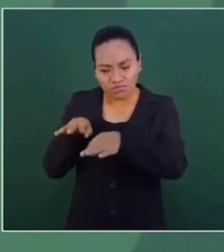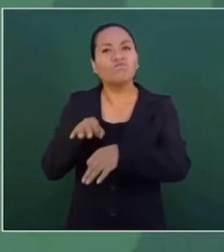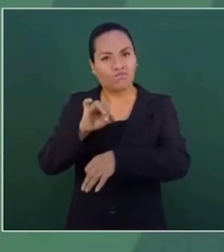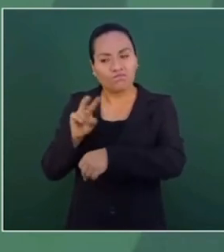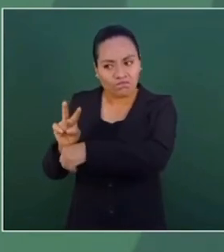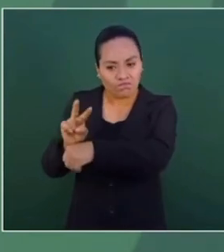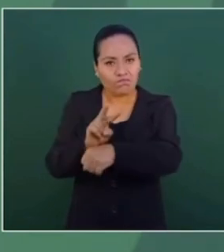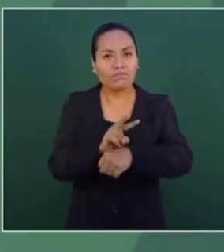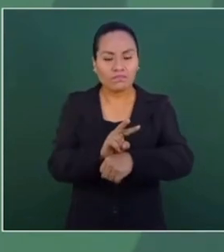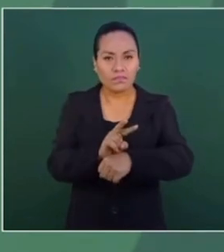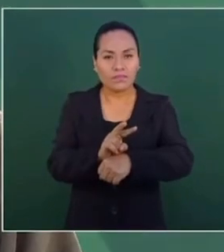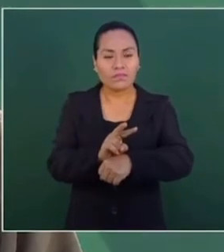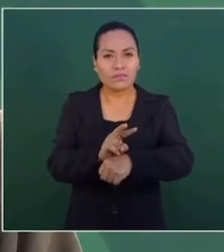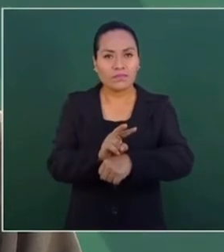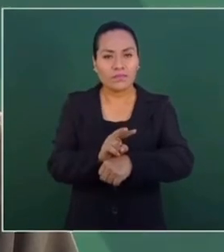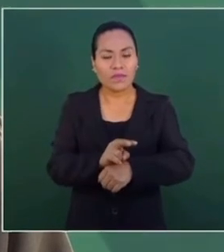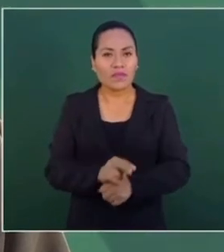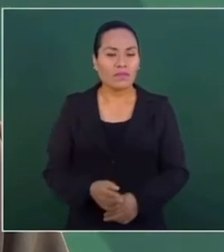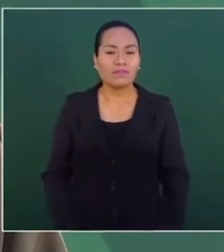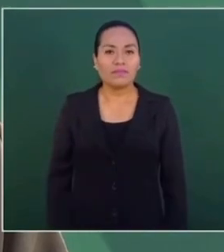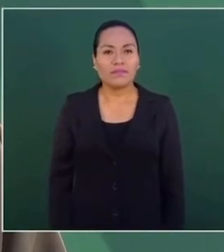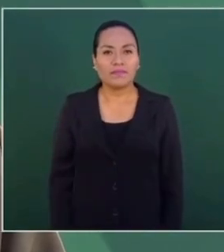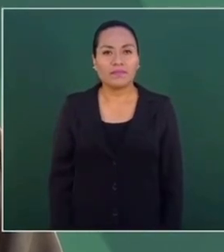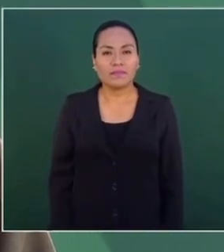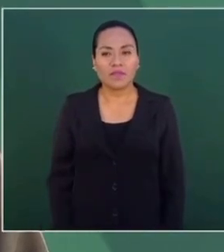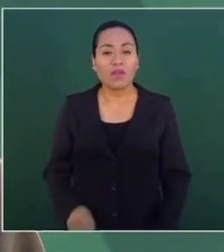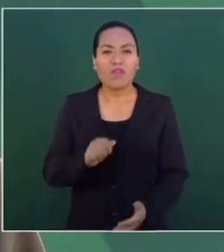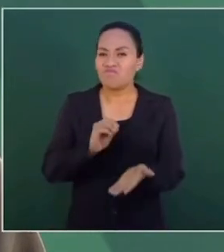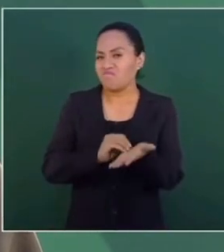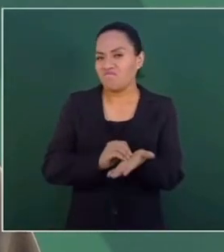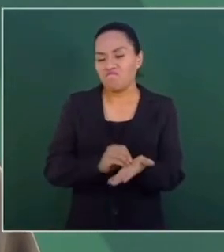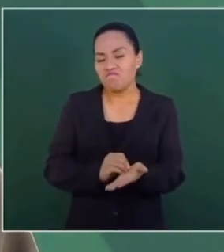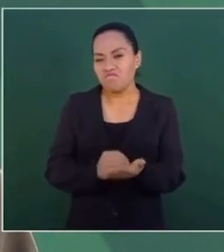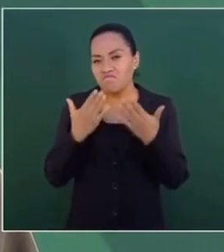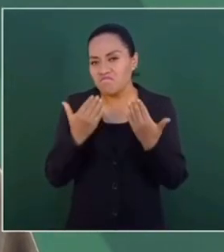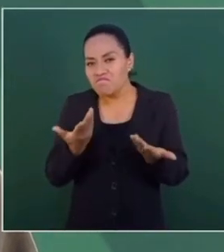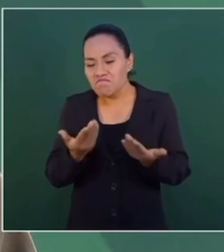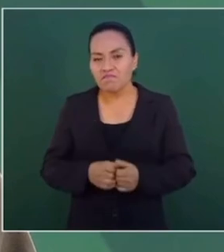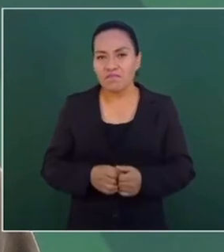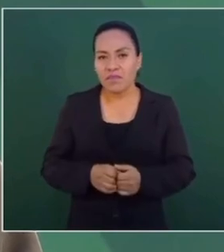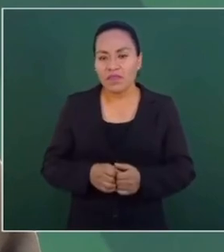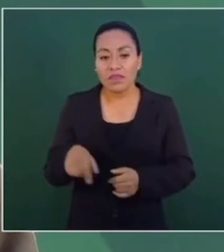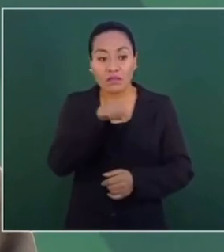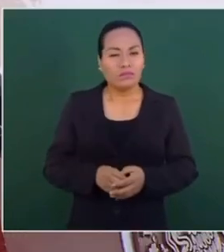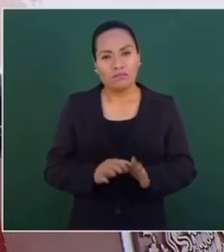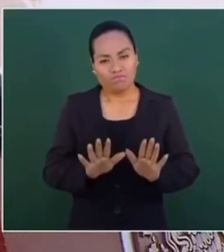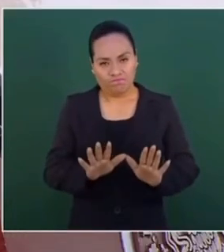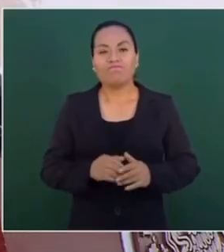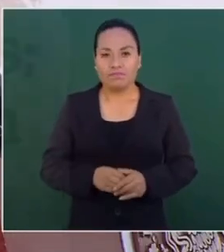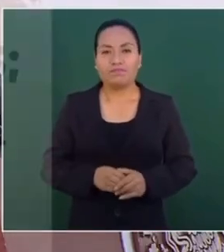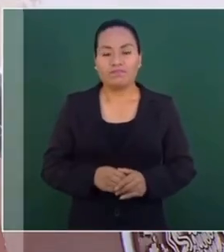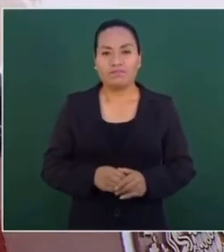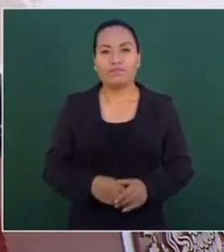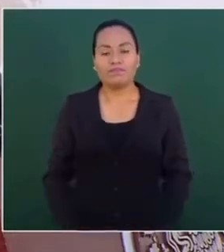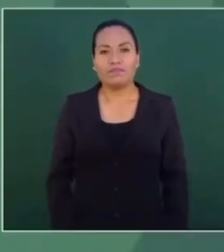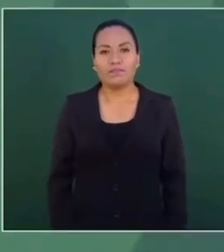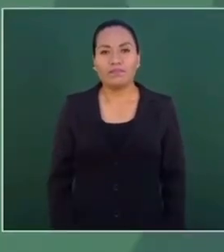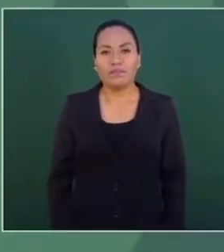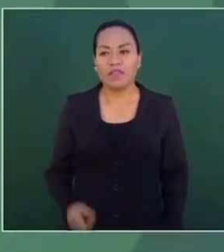seguimiento, que no hay elementos para preocuparnos, no hay